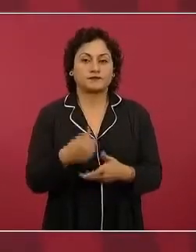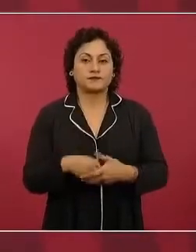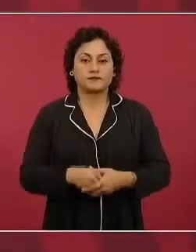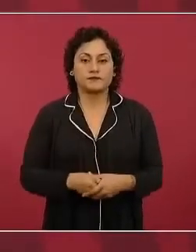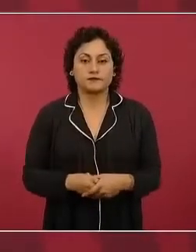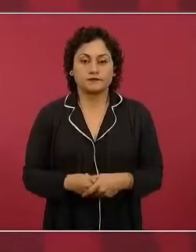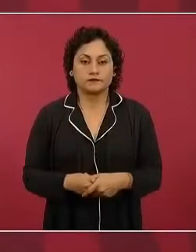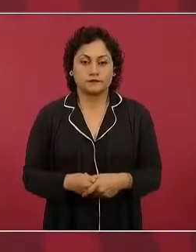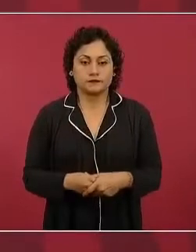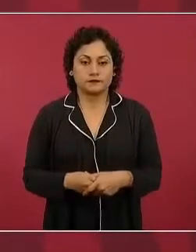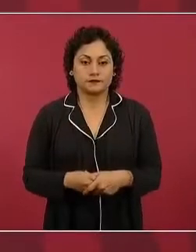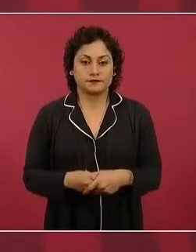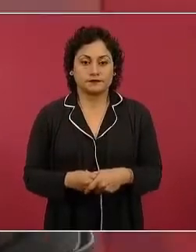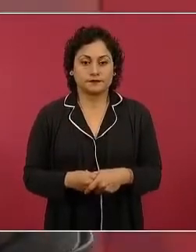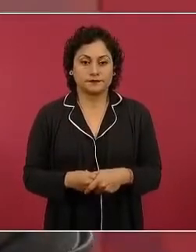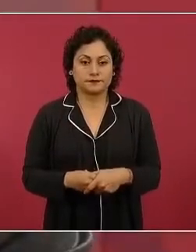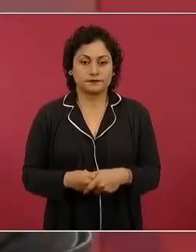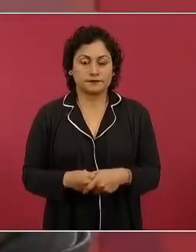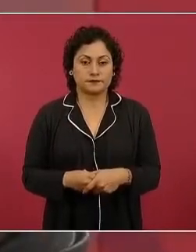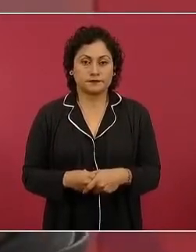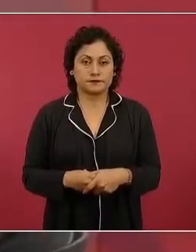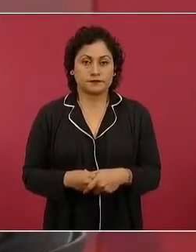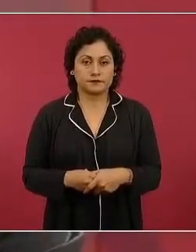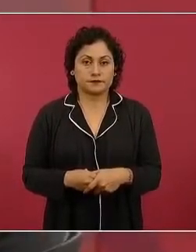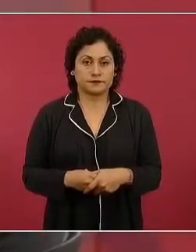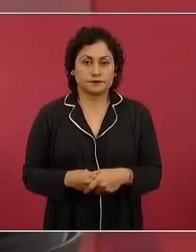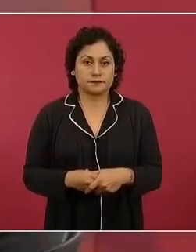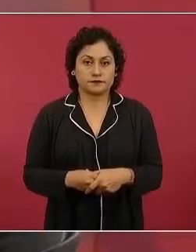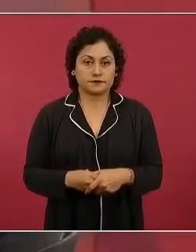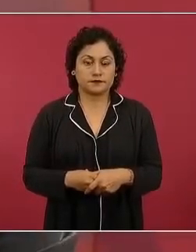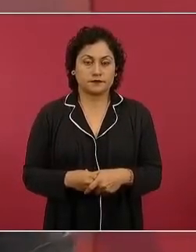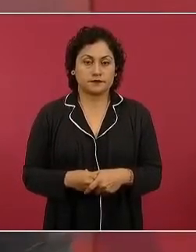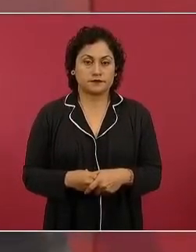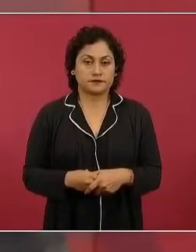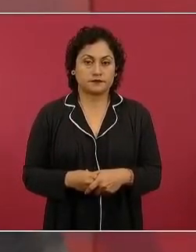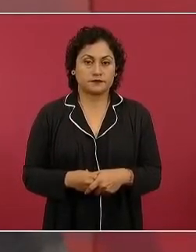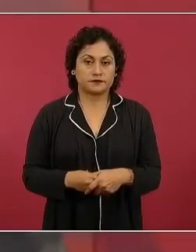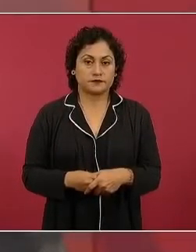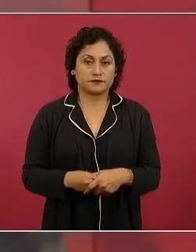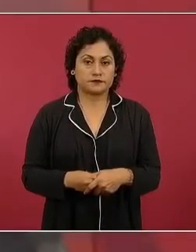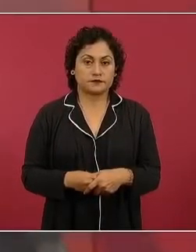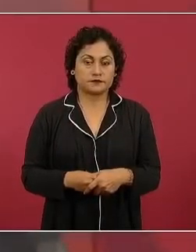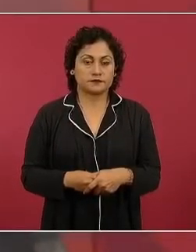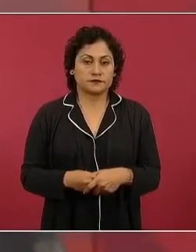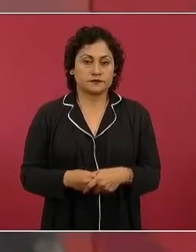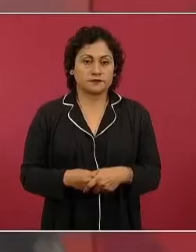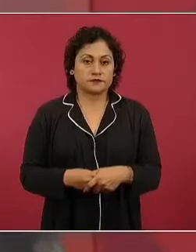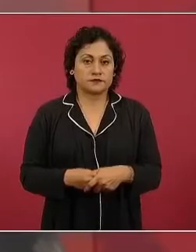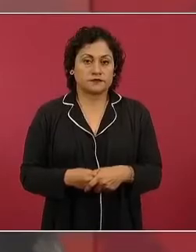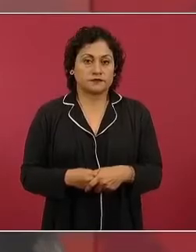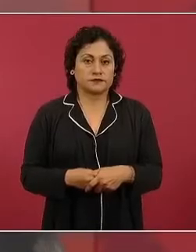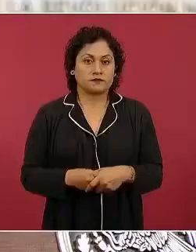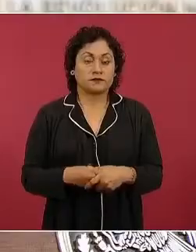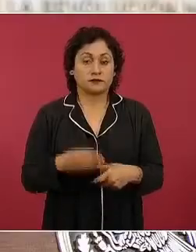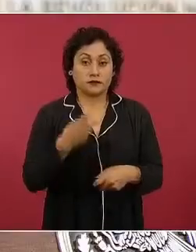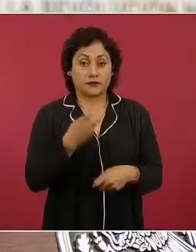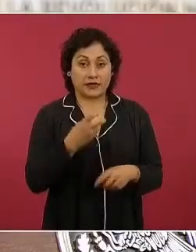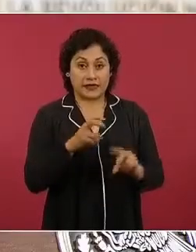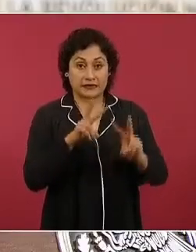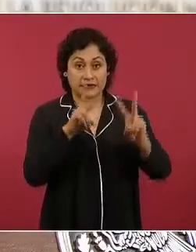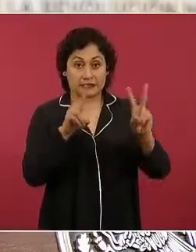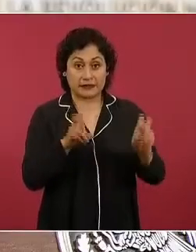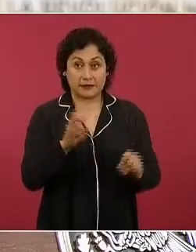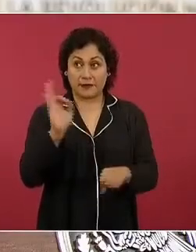nada vinculado con el gobierno